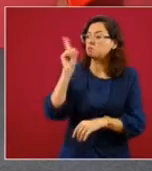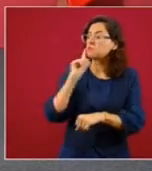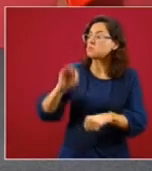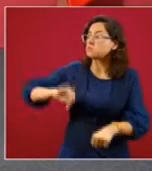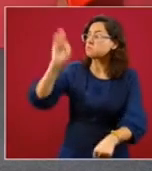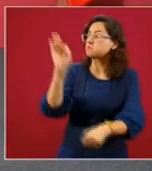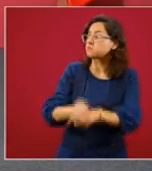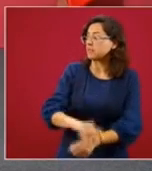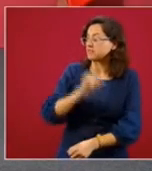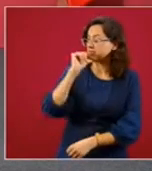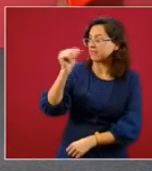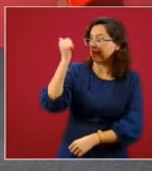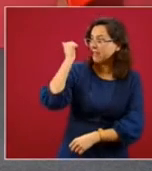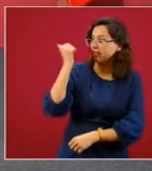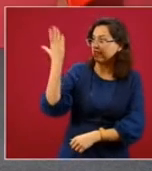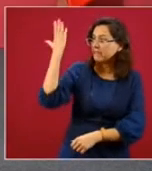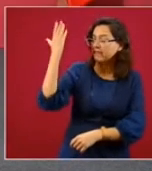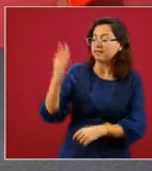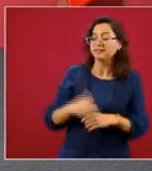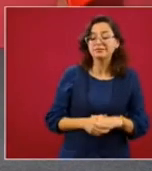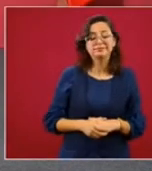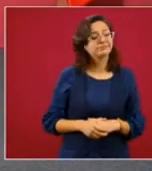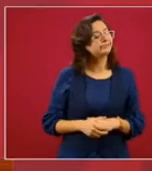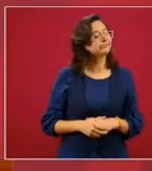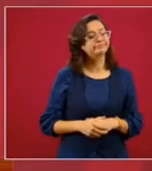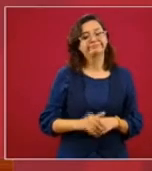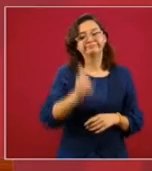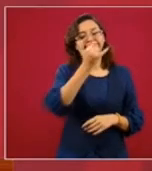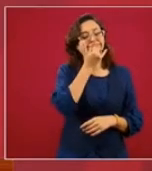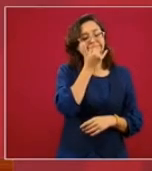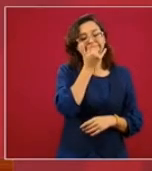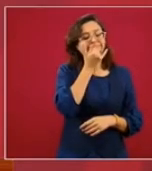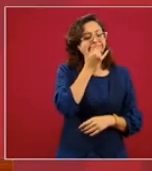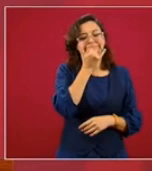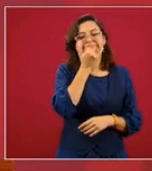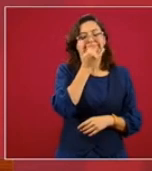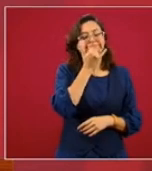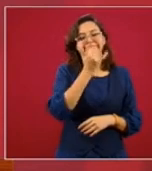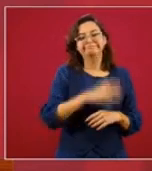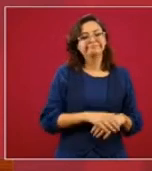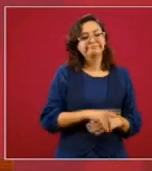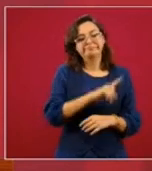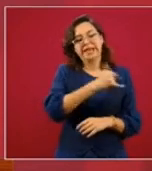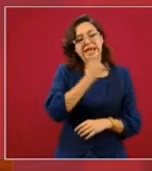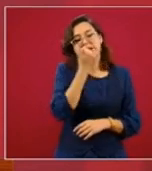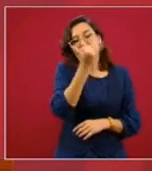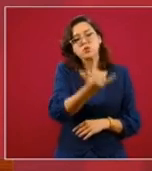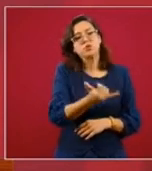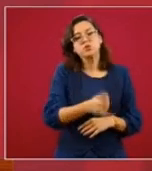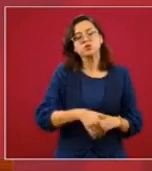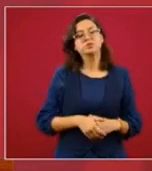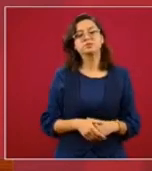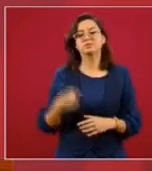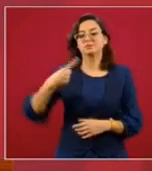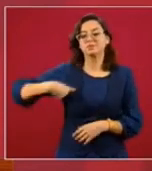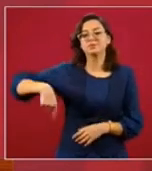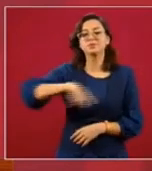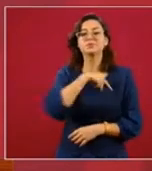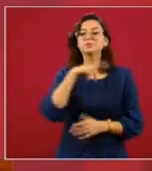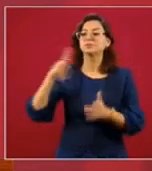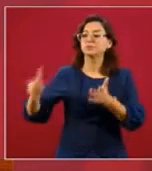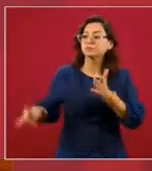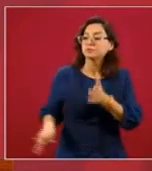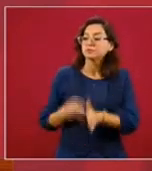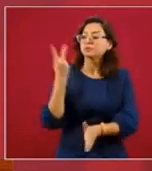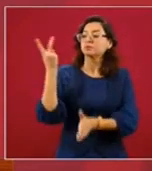de las mujeres. Se equivocan, constantemente estamos tratando